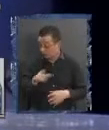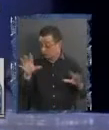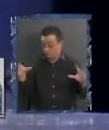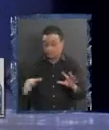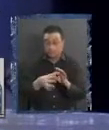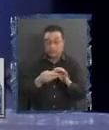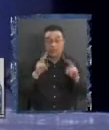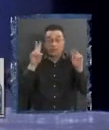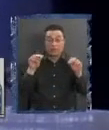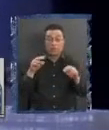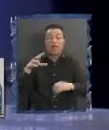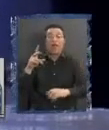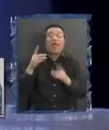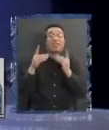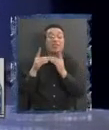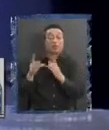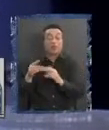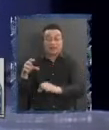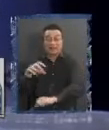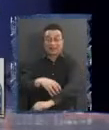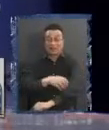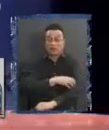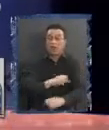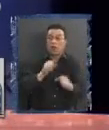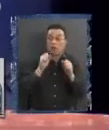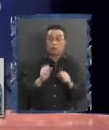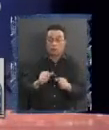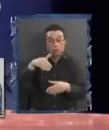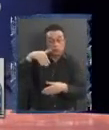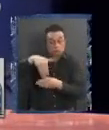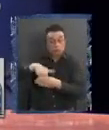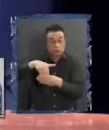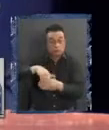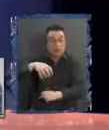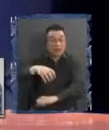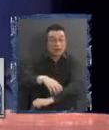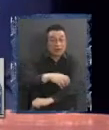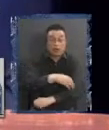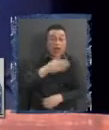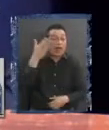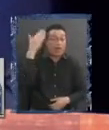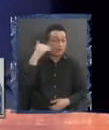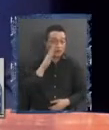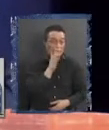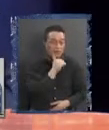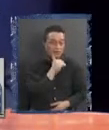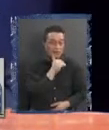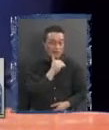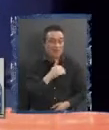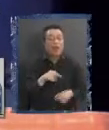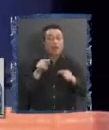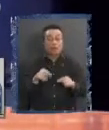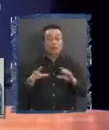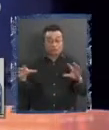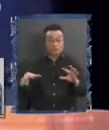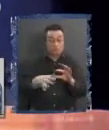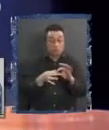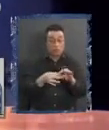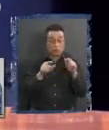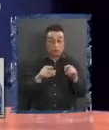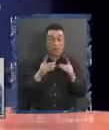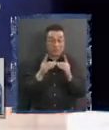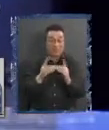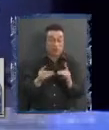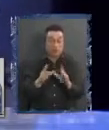de la democracia regional es precisamente la posibilidad de tener plebiscitos regionales que antes no existían, que además son vinculantes porque son democráticos.